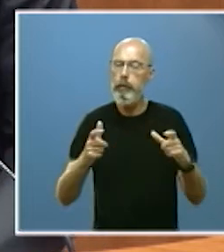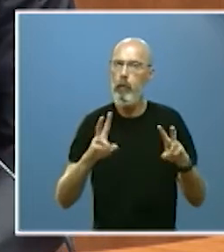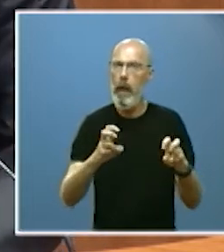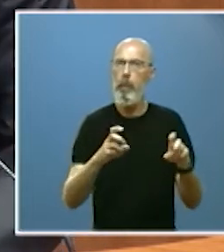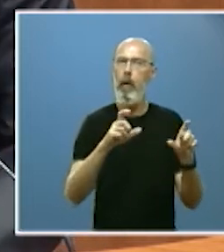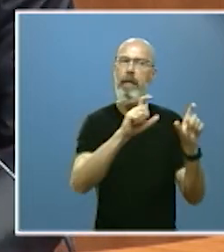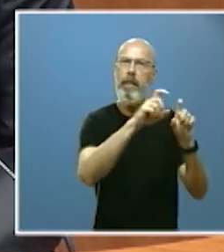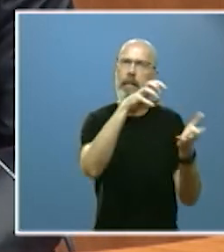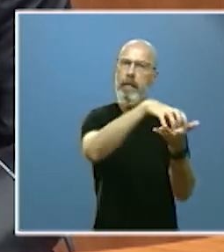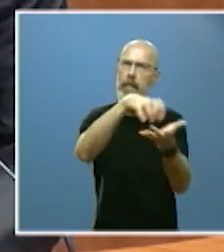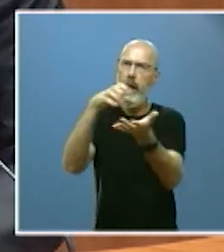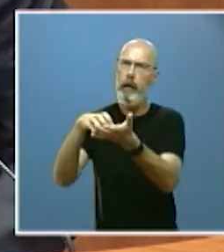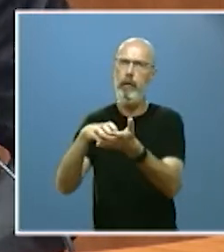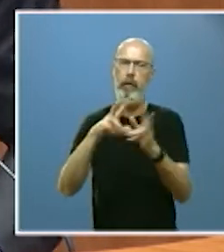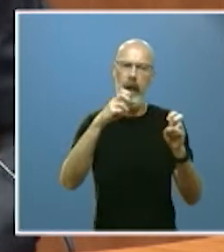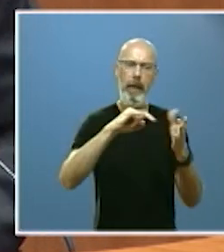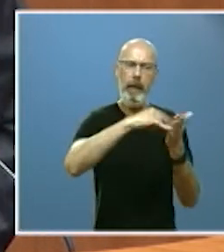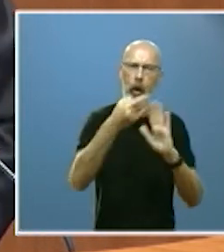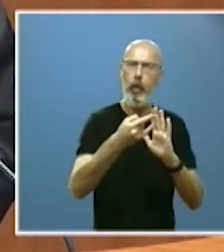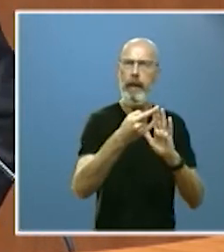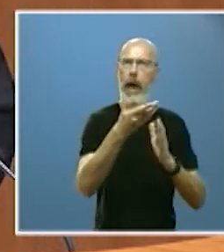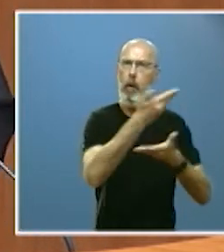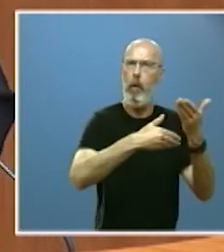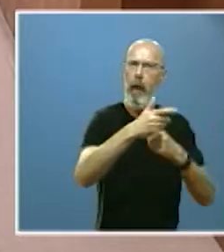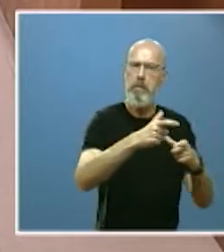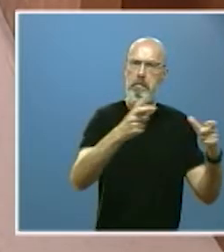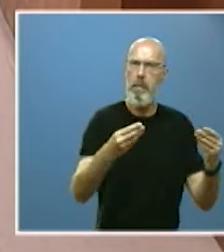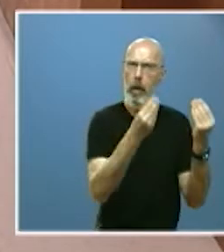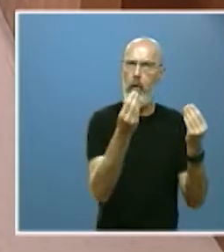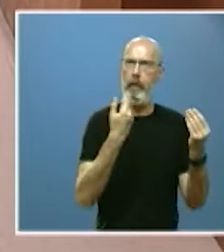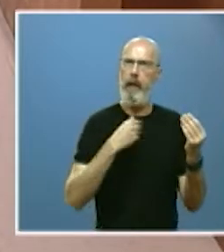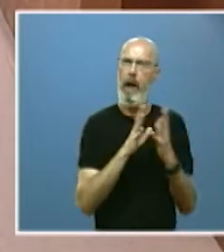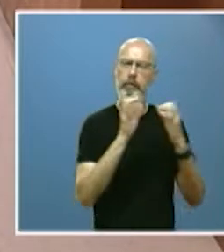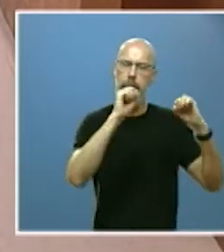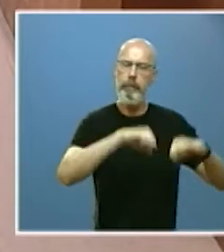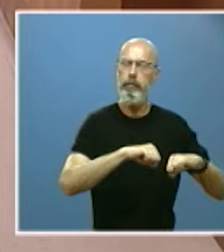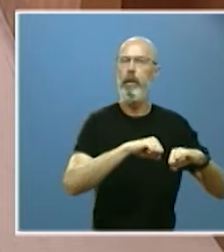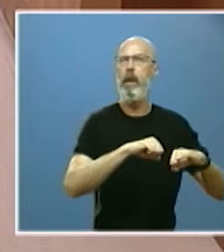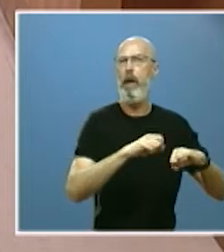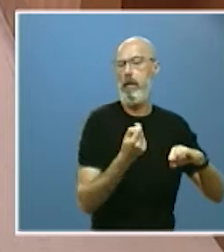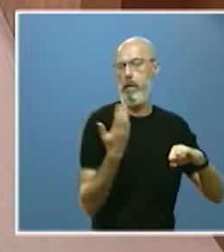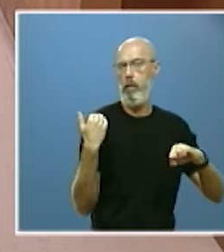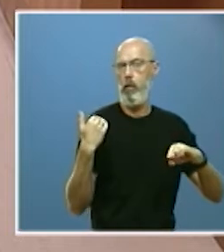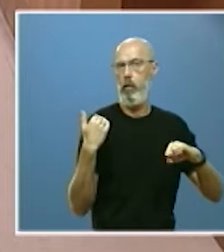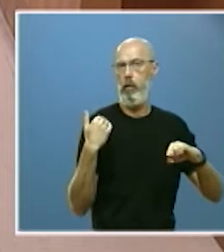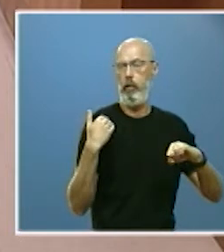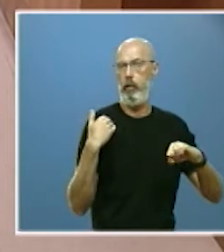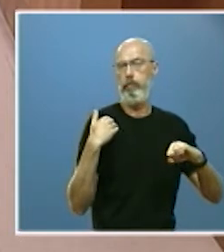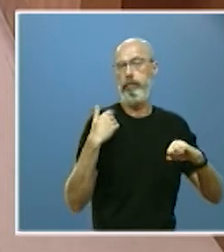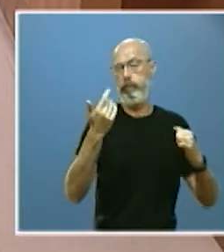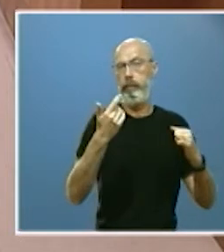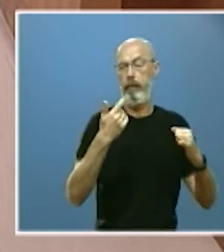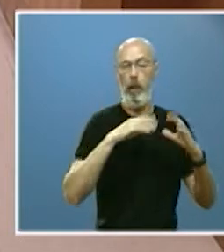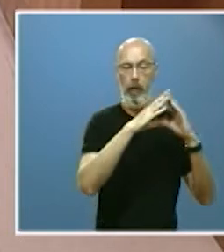actividades de transferencia tecnológica para lo que además hemos suscrito un reciente acuerdo con los rectores de las universidades